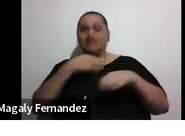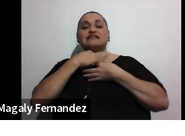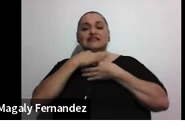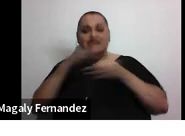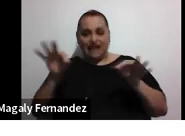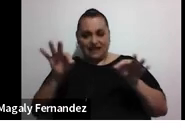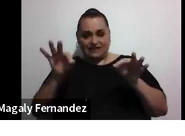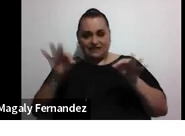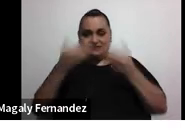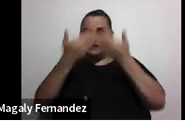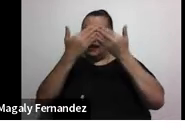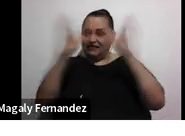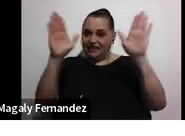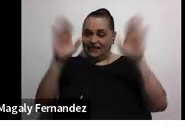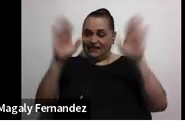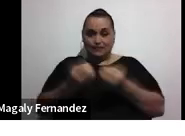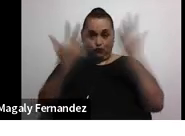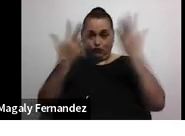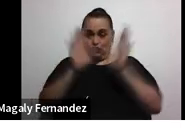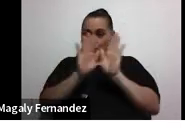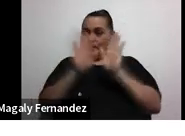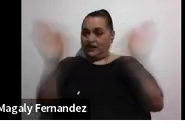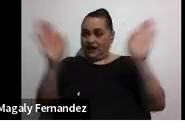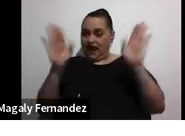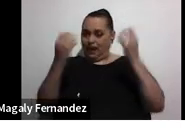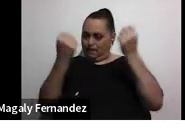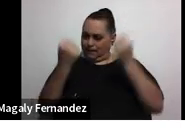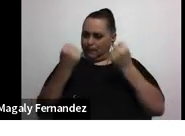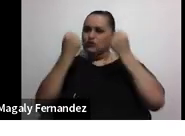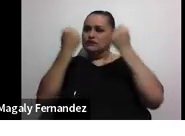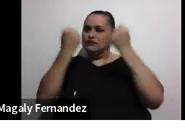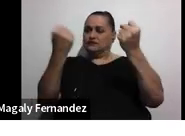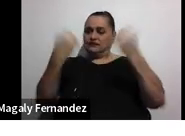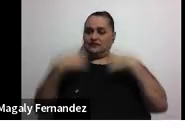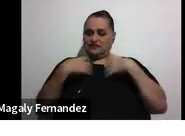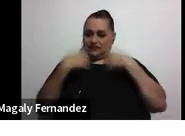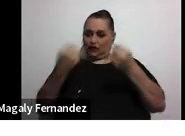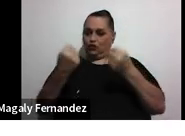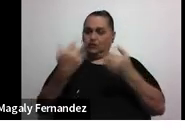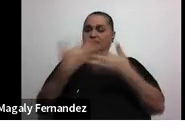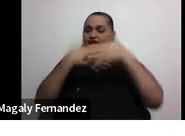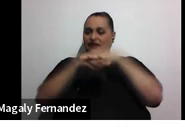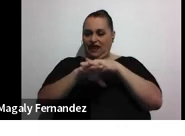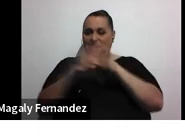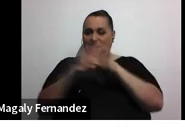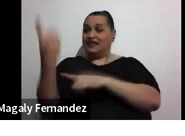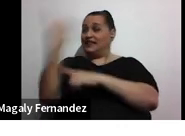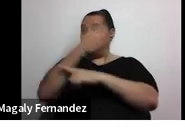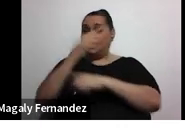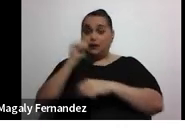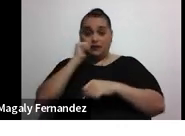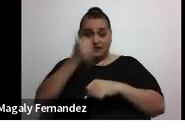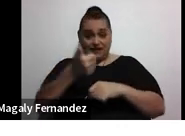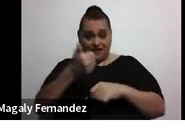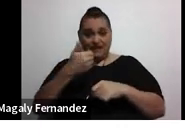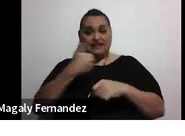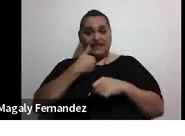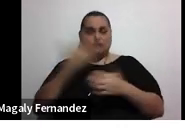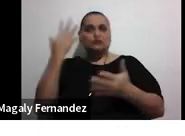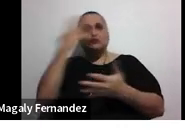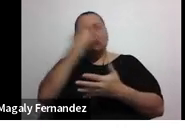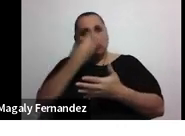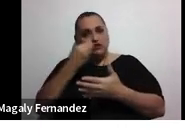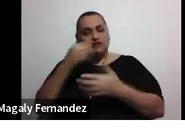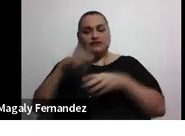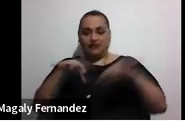abiertas al público en general para potenciar la salud integral el día de mañana tendremos esta bonita actividad